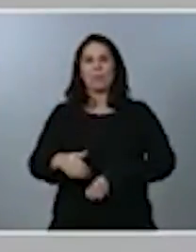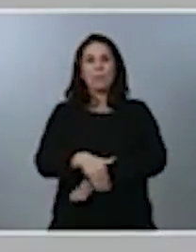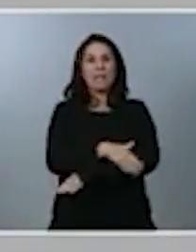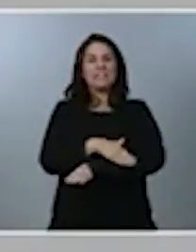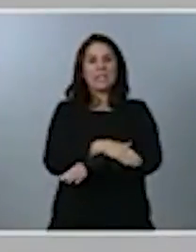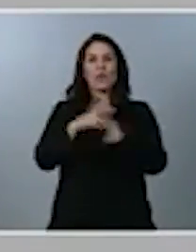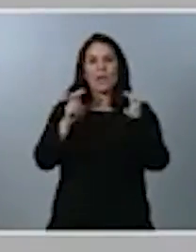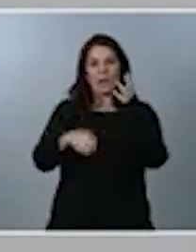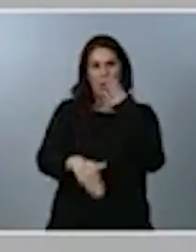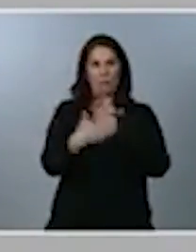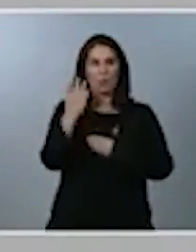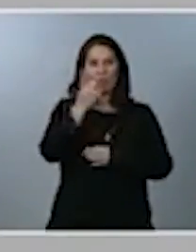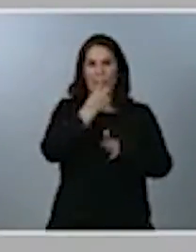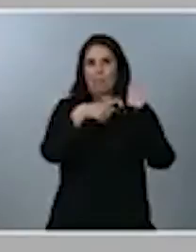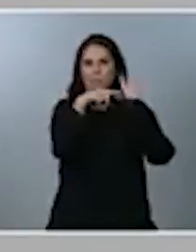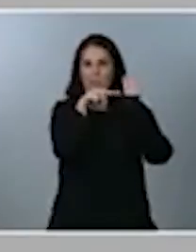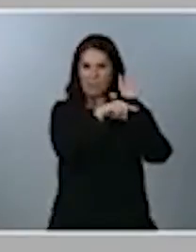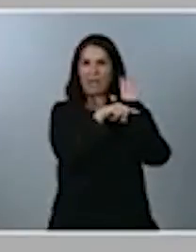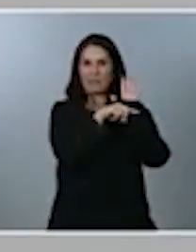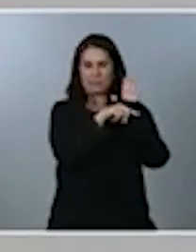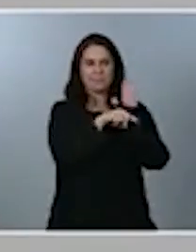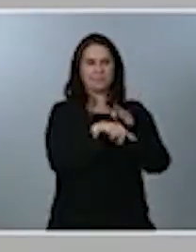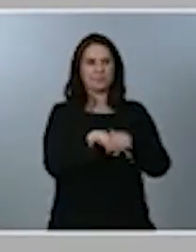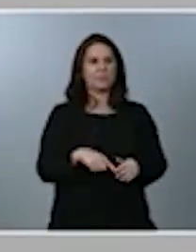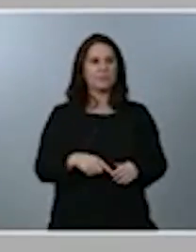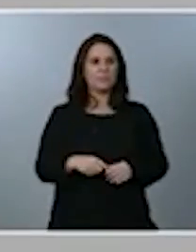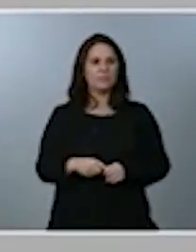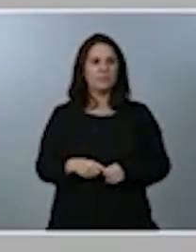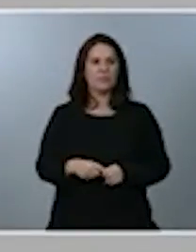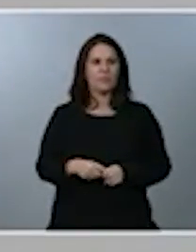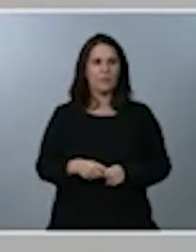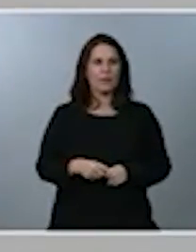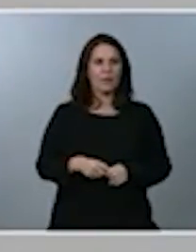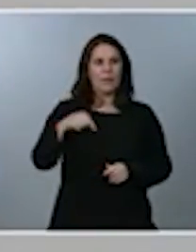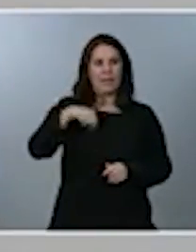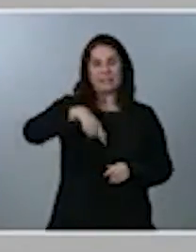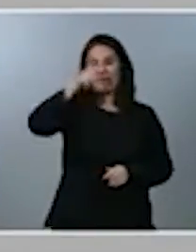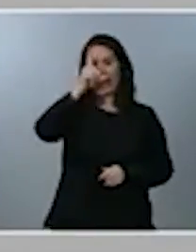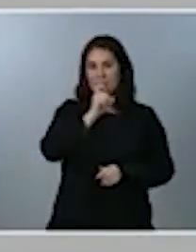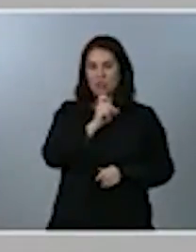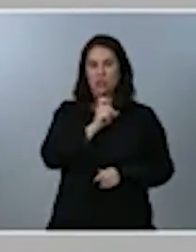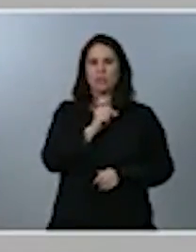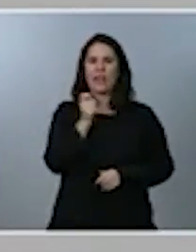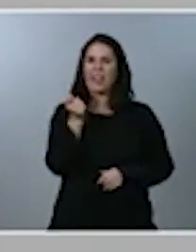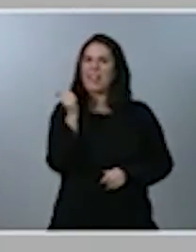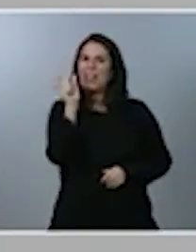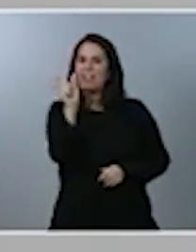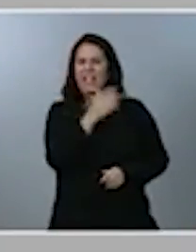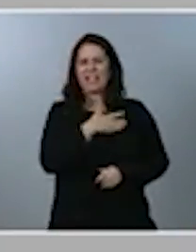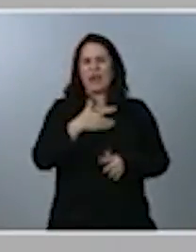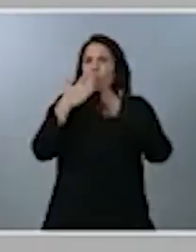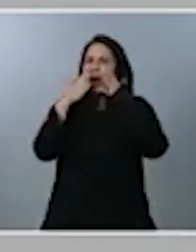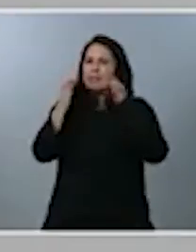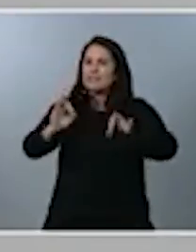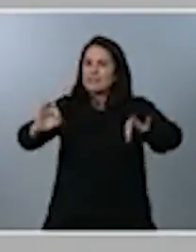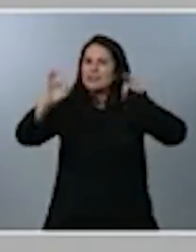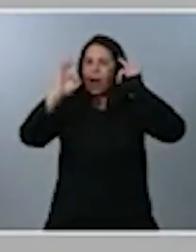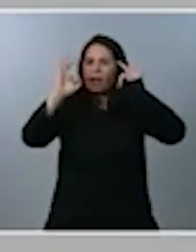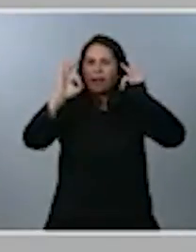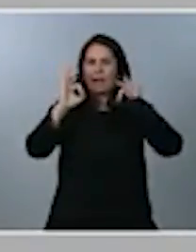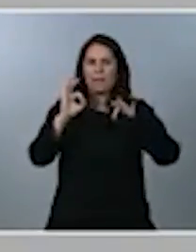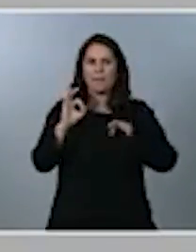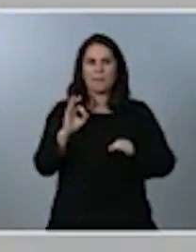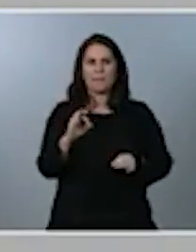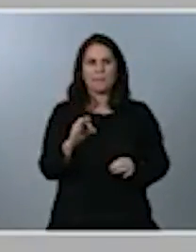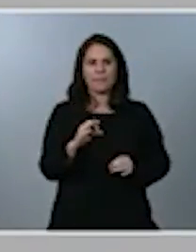epígrafe de política, va a contar este año con unas cifras de las que quiero subrayar especialmente en este presupuesto. Sin el